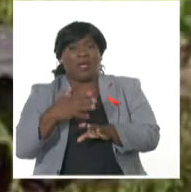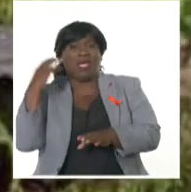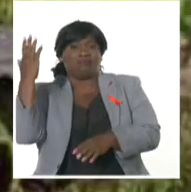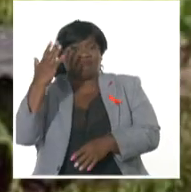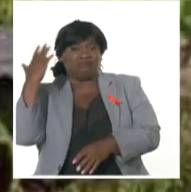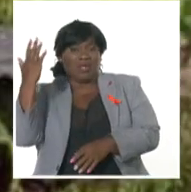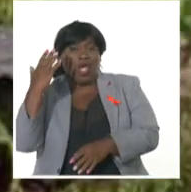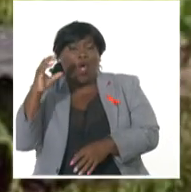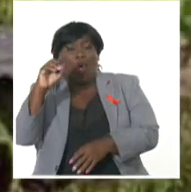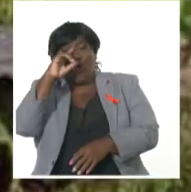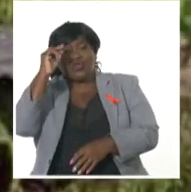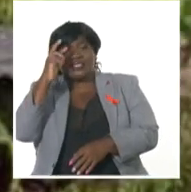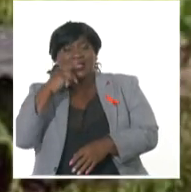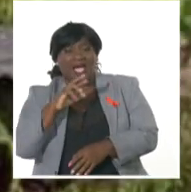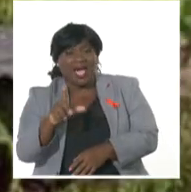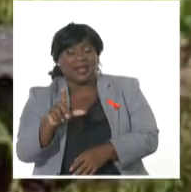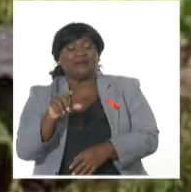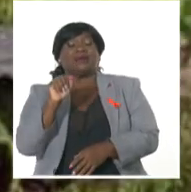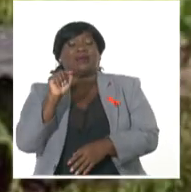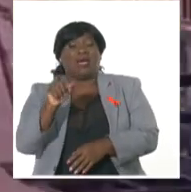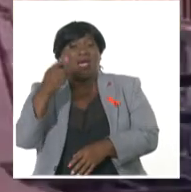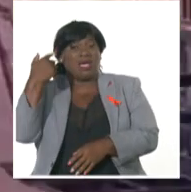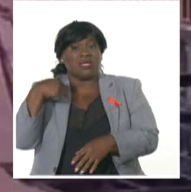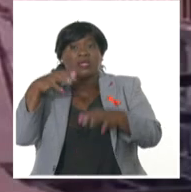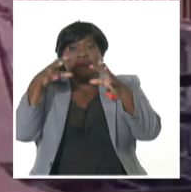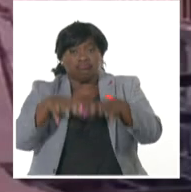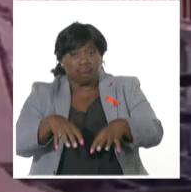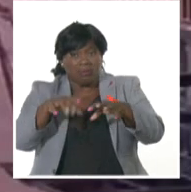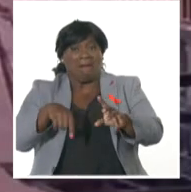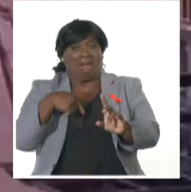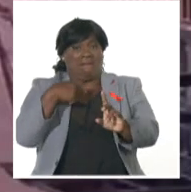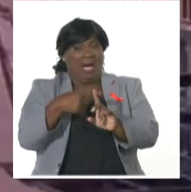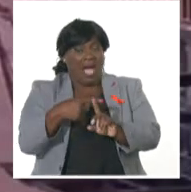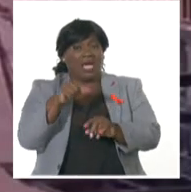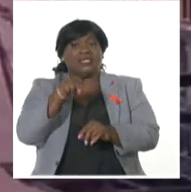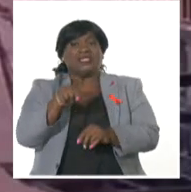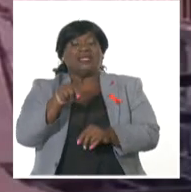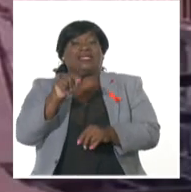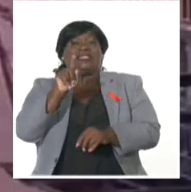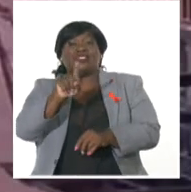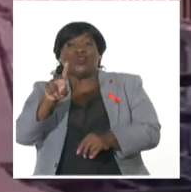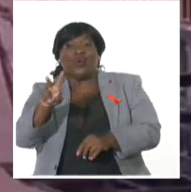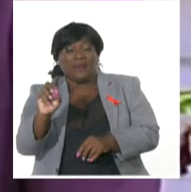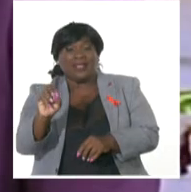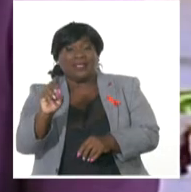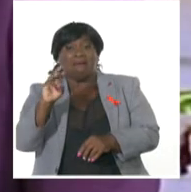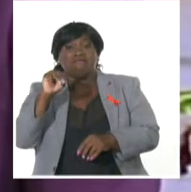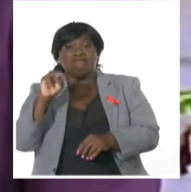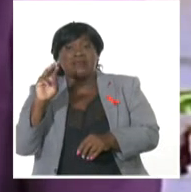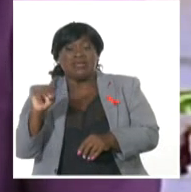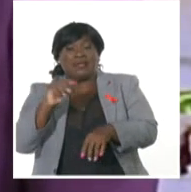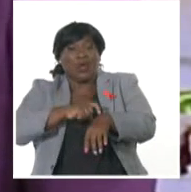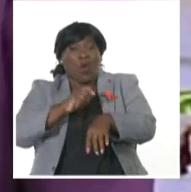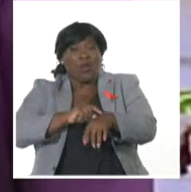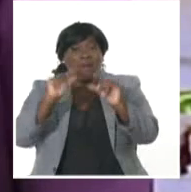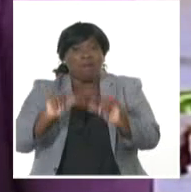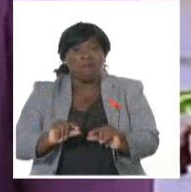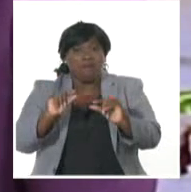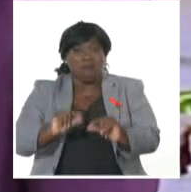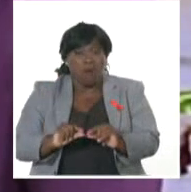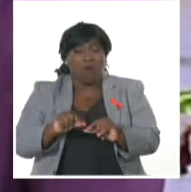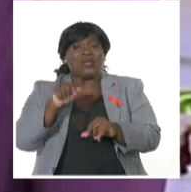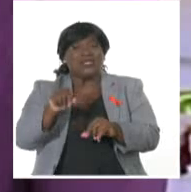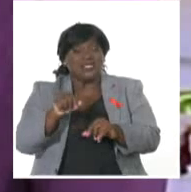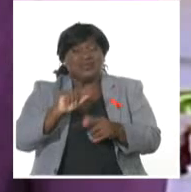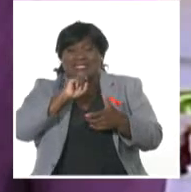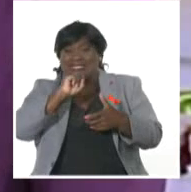recibió intensas lluvias, más de 120 milímetros en muy pocas horas, y eso sin lugar a dudas complejiza